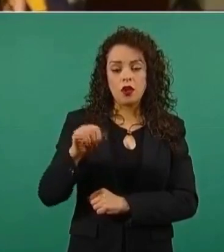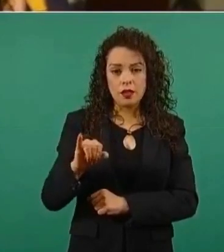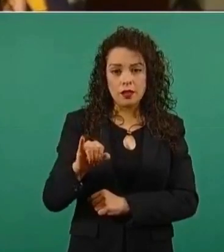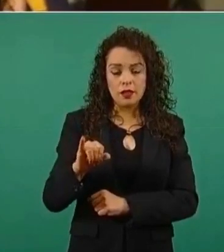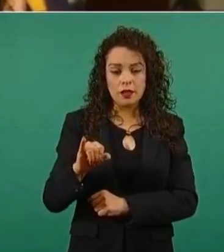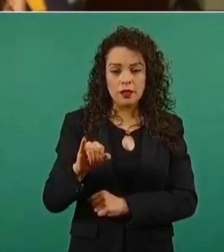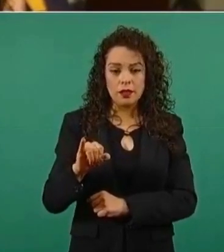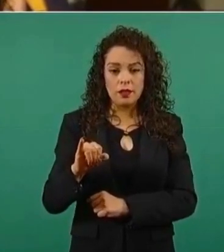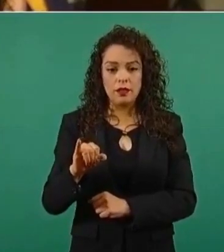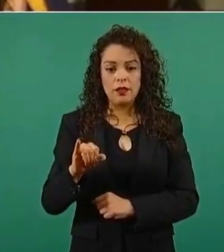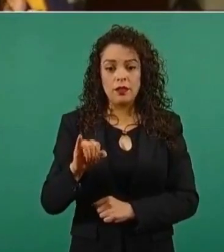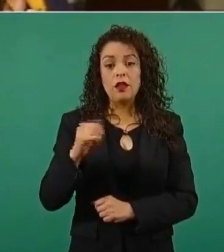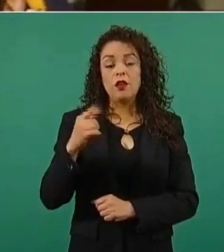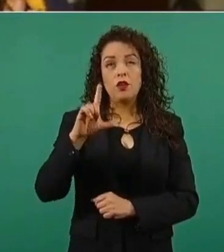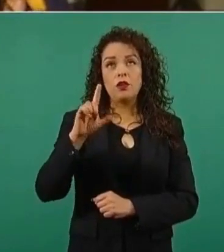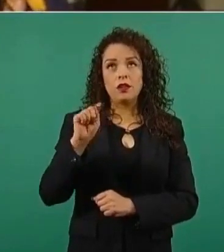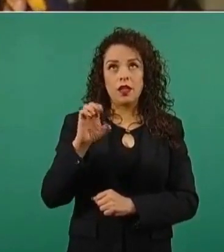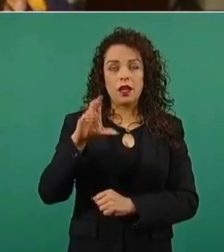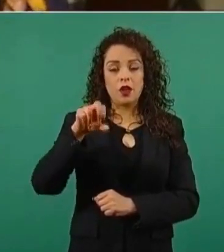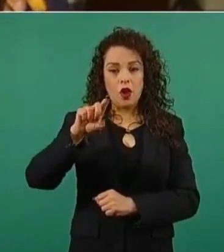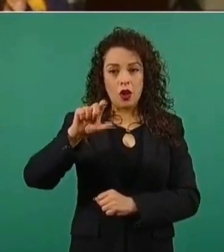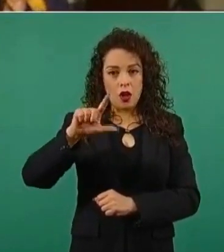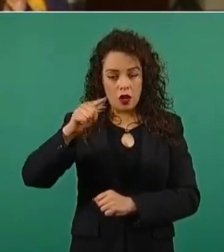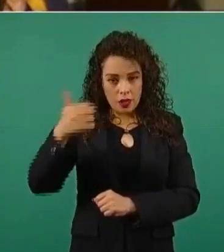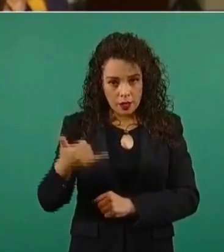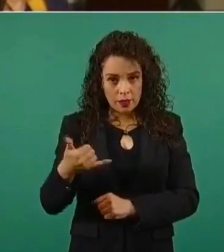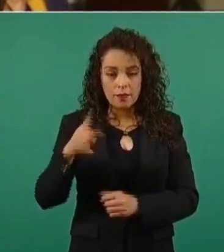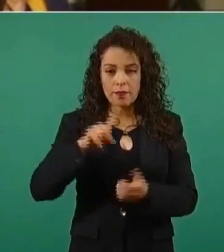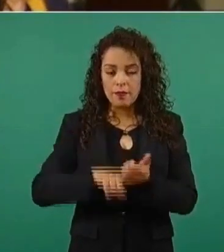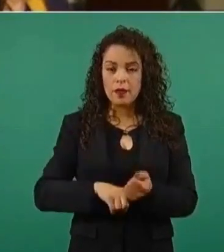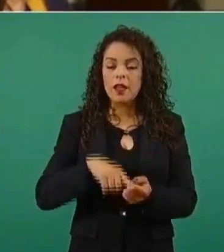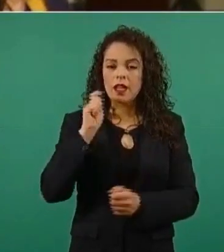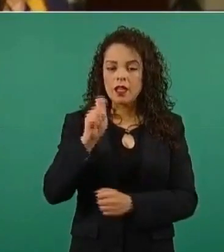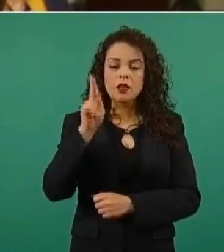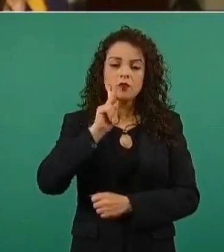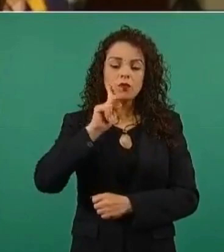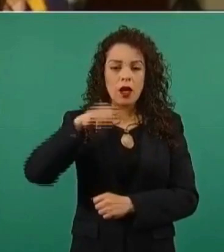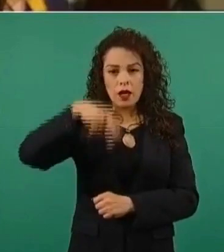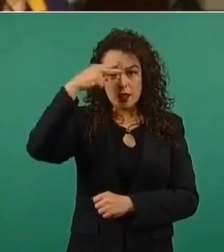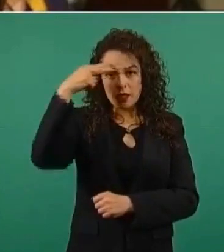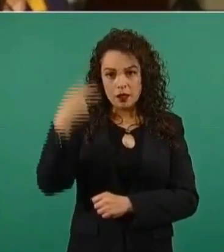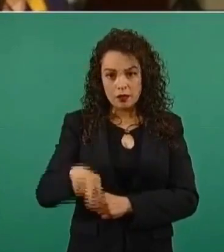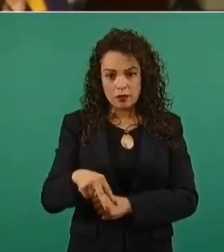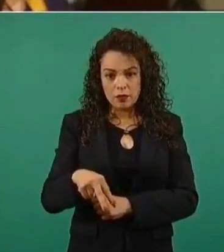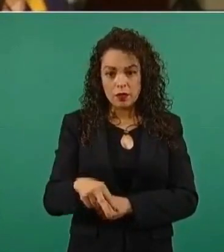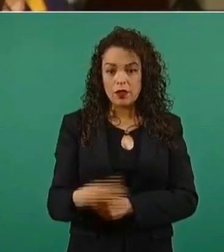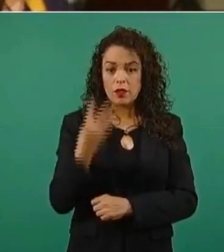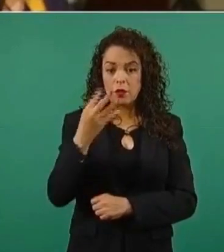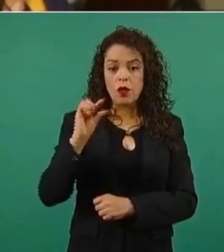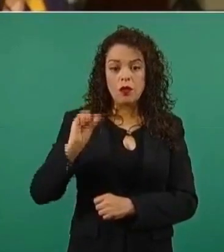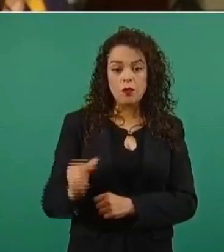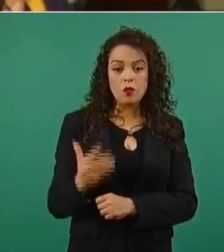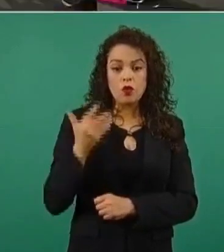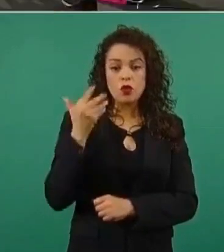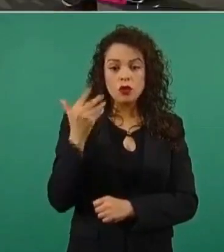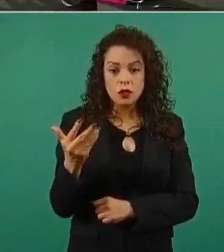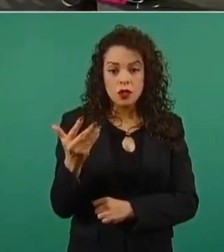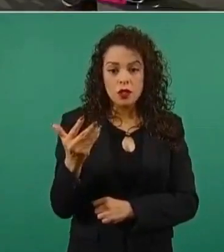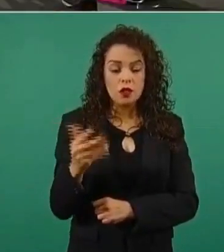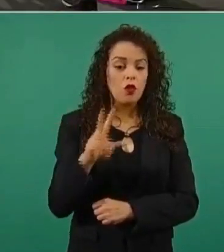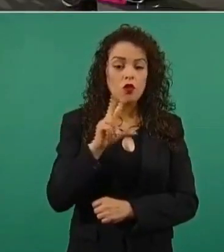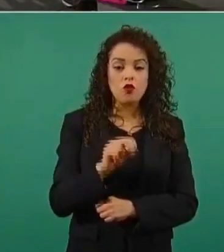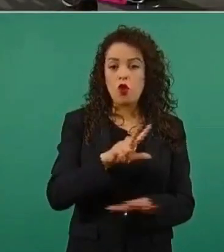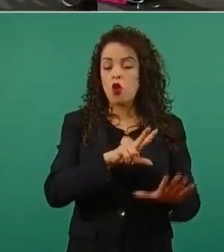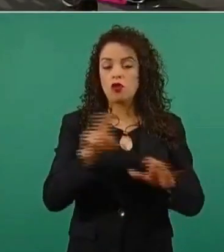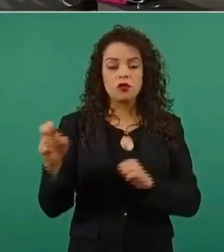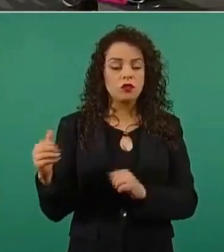en millones de toneladas probadas en México, cuatro punto cinco en vez de ochocientos